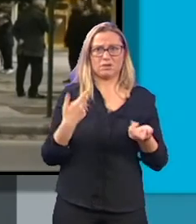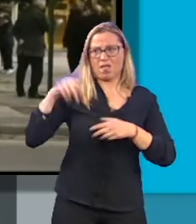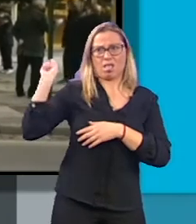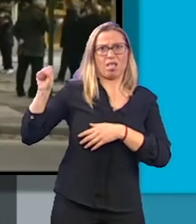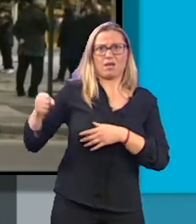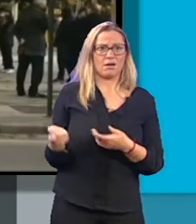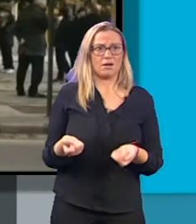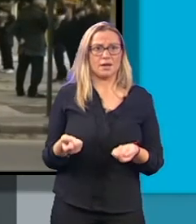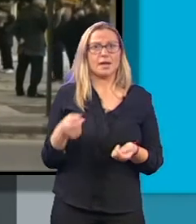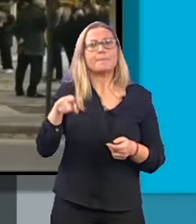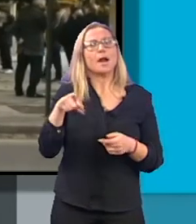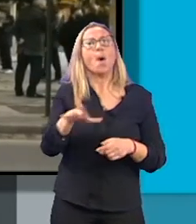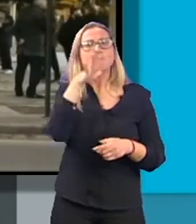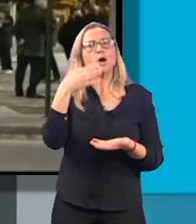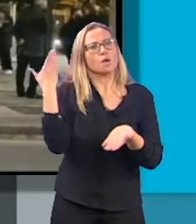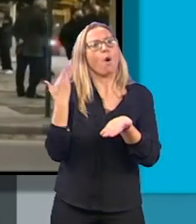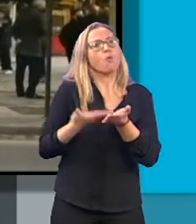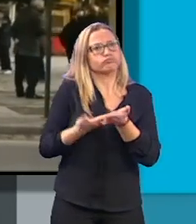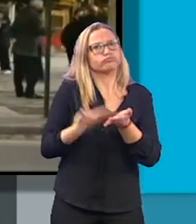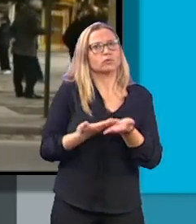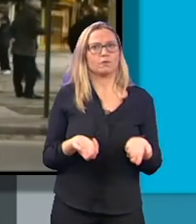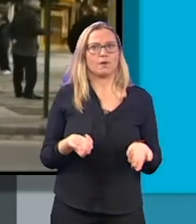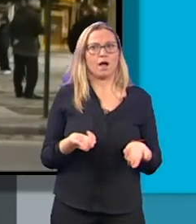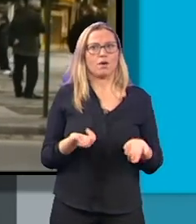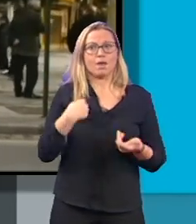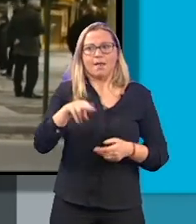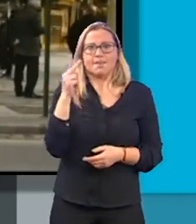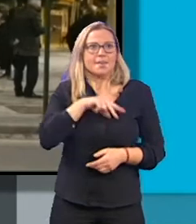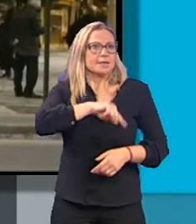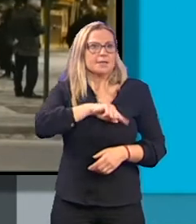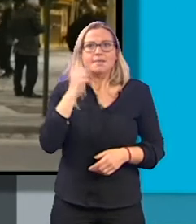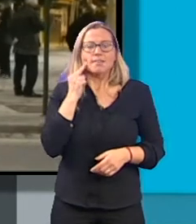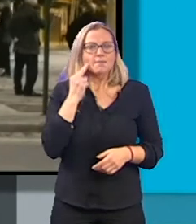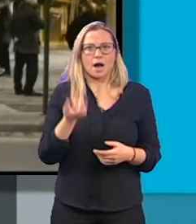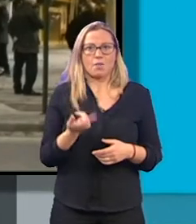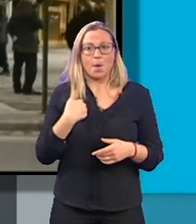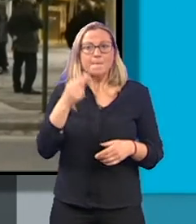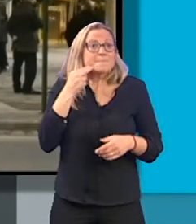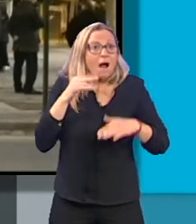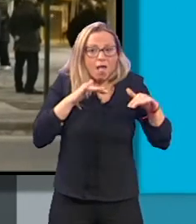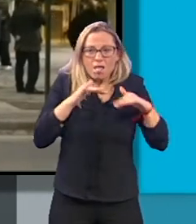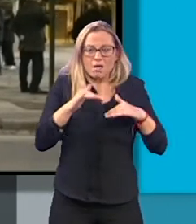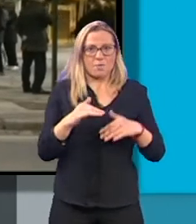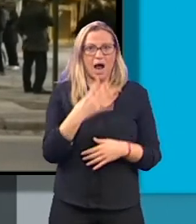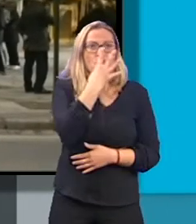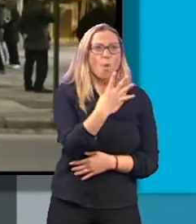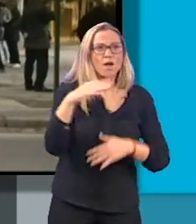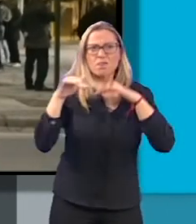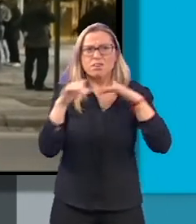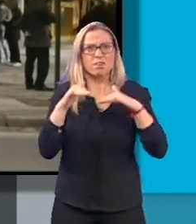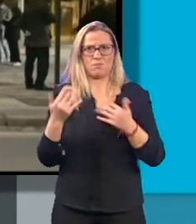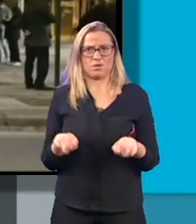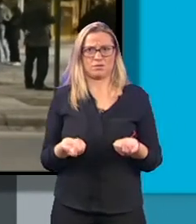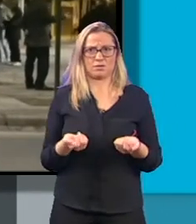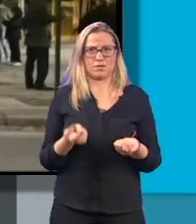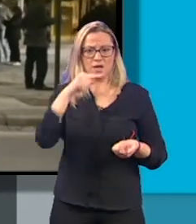saltando y con un motivo más que justificado para muchos, y es el miedo. El miedo a los terremotos, a más de cuatro terremotos, al menos